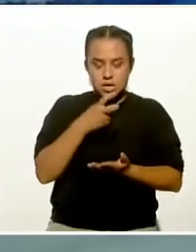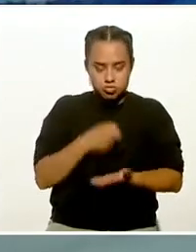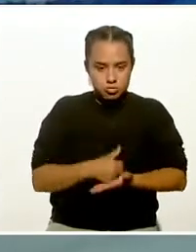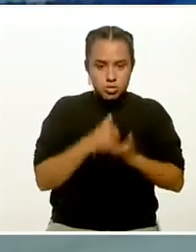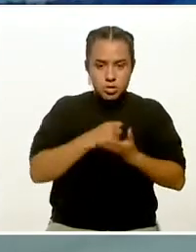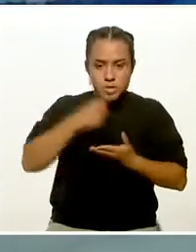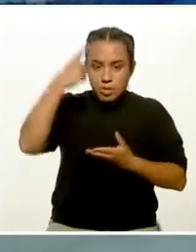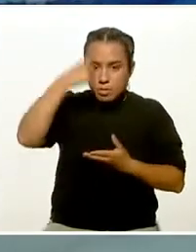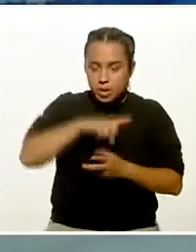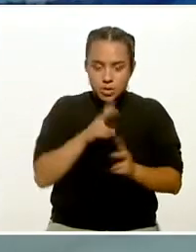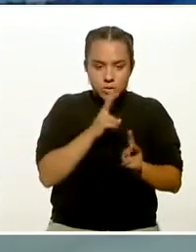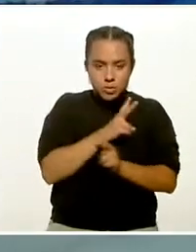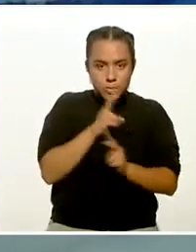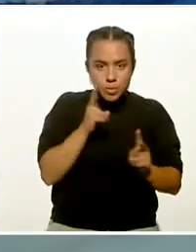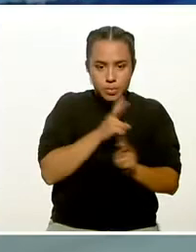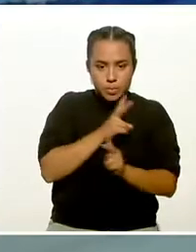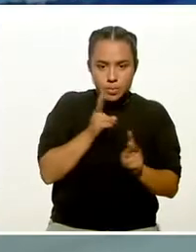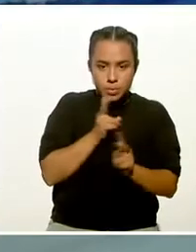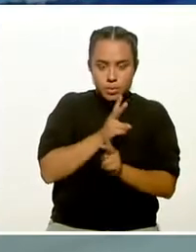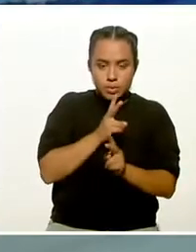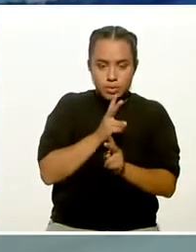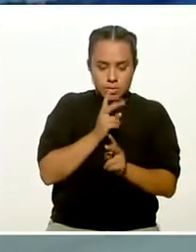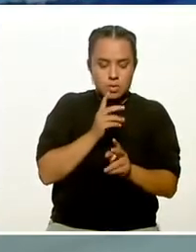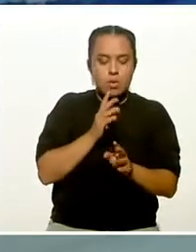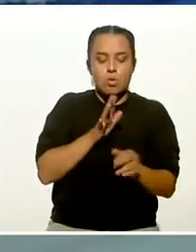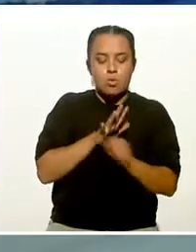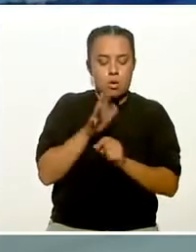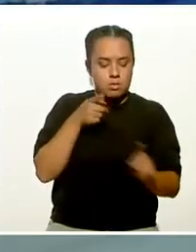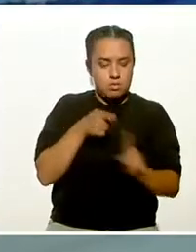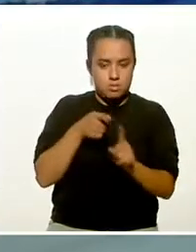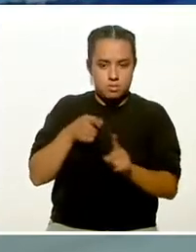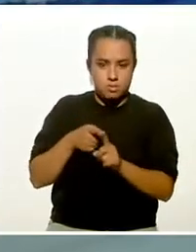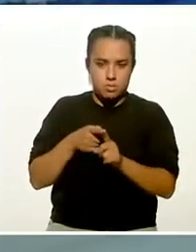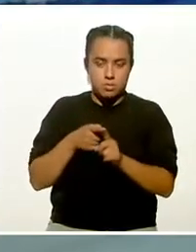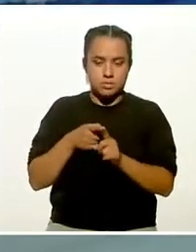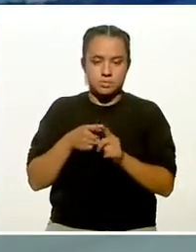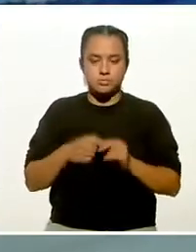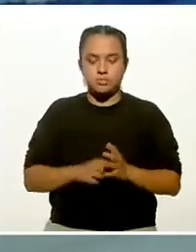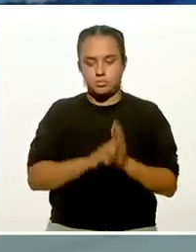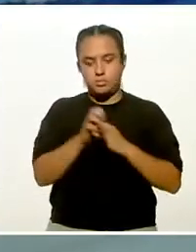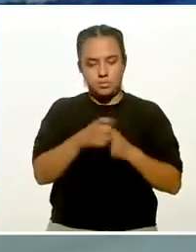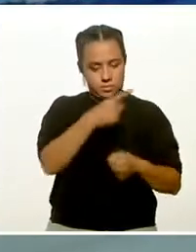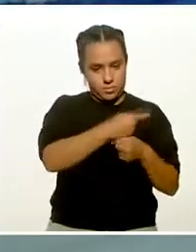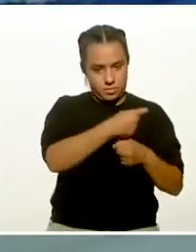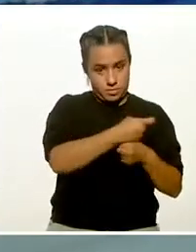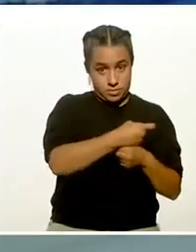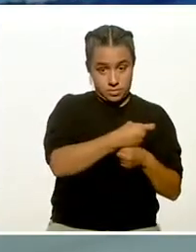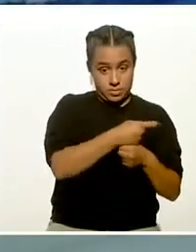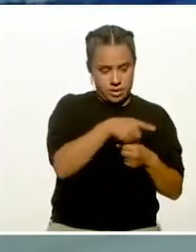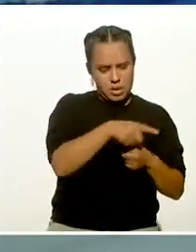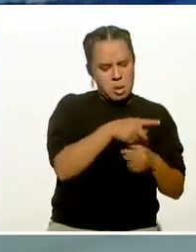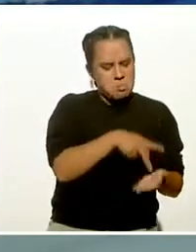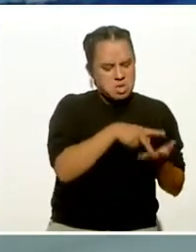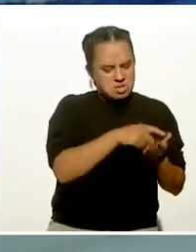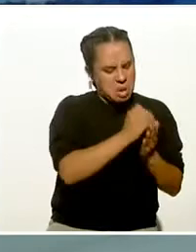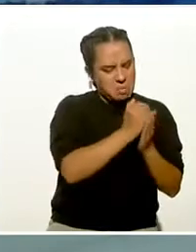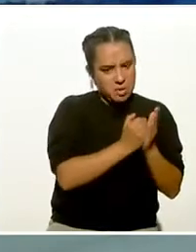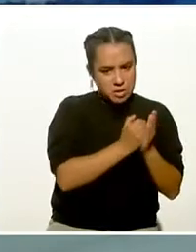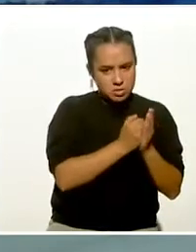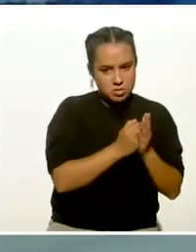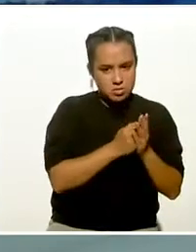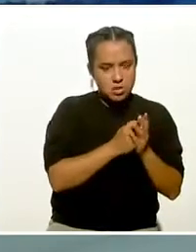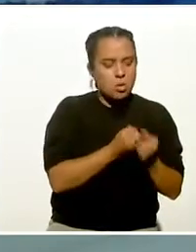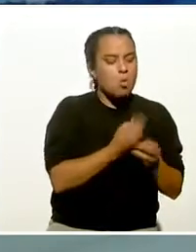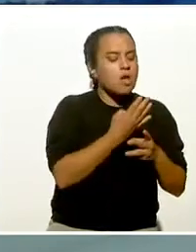respiración hacia ciertos objetivos. Podemos mantener la primera bolita, que es la que menos pesa, tantos segundos.